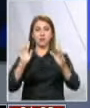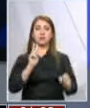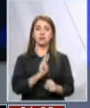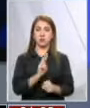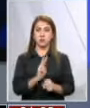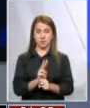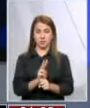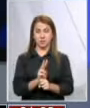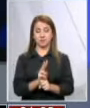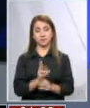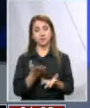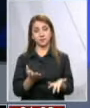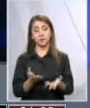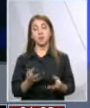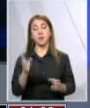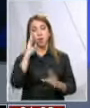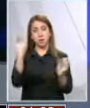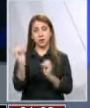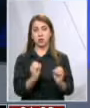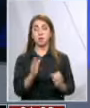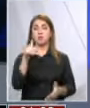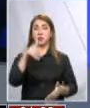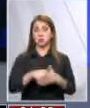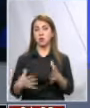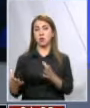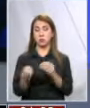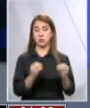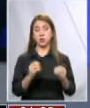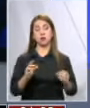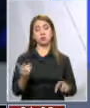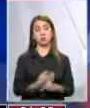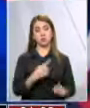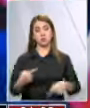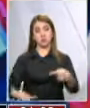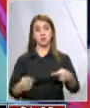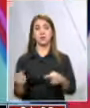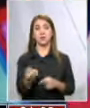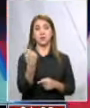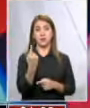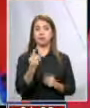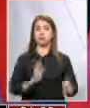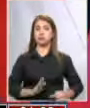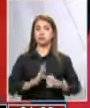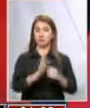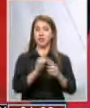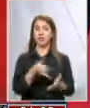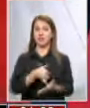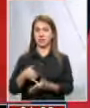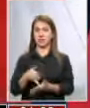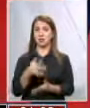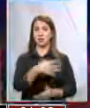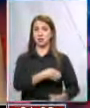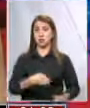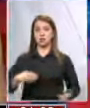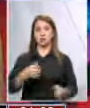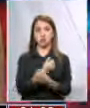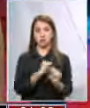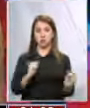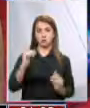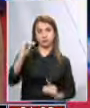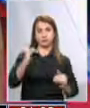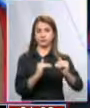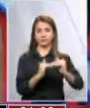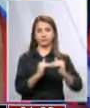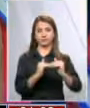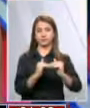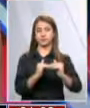disidentes. Reacciones a una votación con muchas consecuencias. La primera, mostrar la debilidad de un gobierno incapaz de alinear a sus